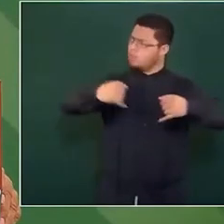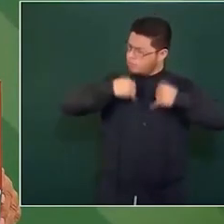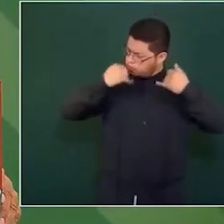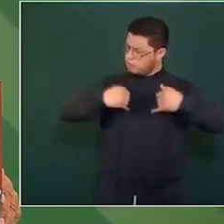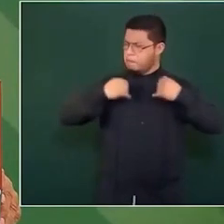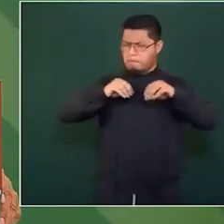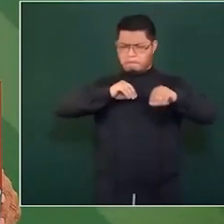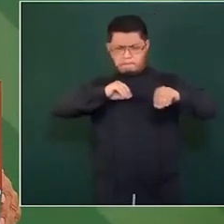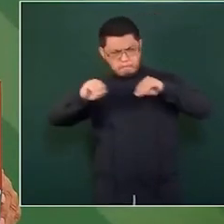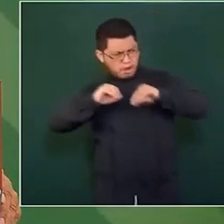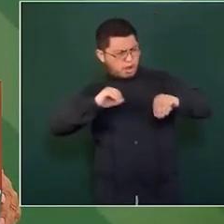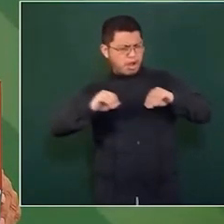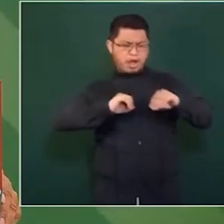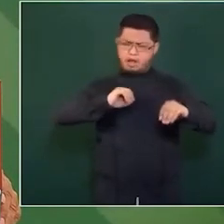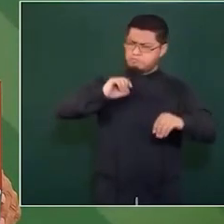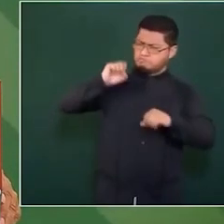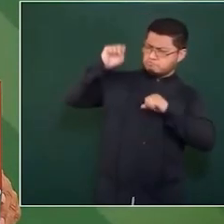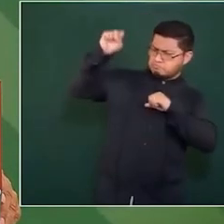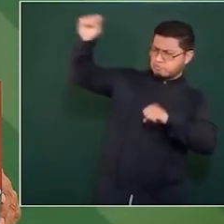otra cosa,